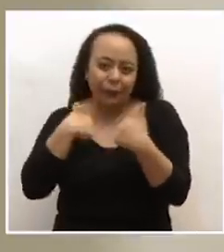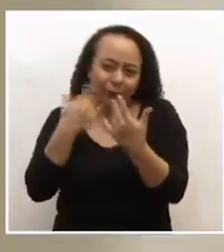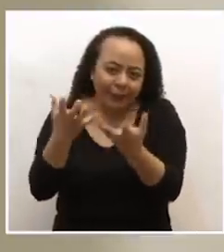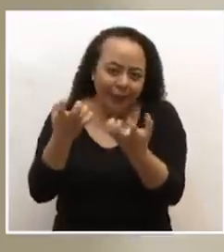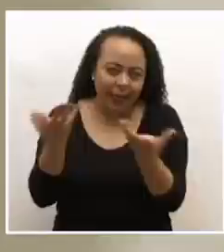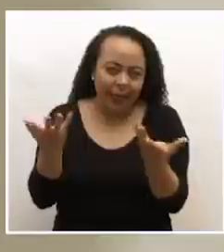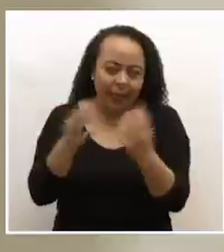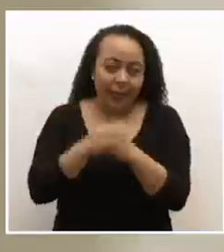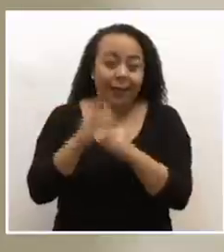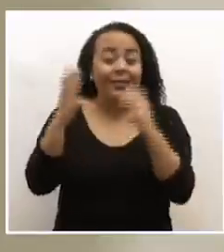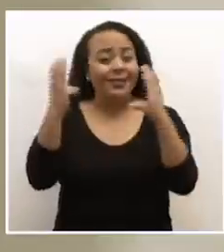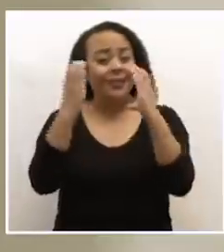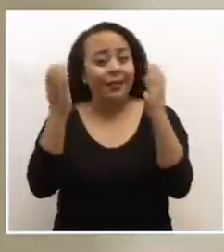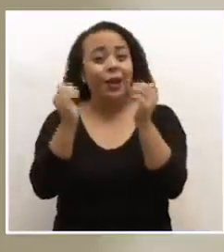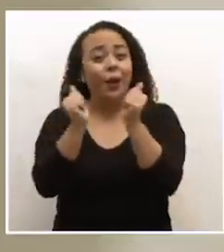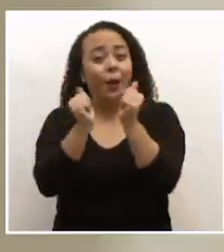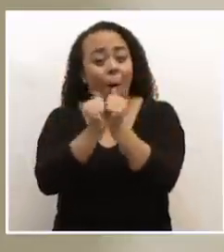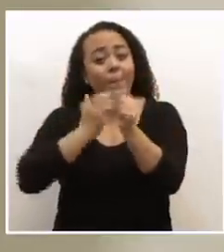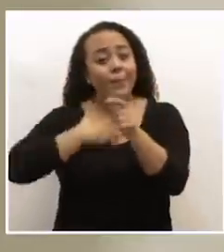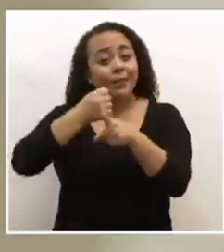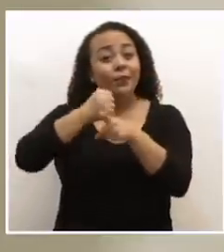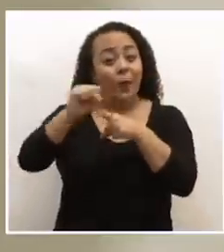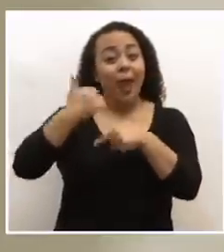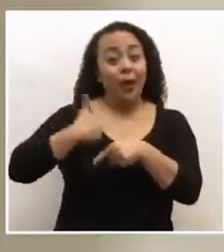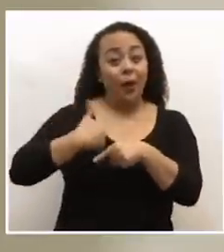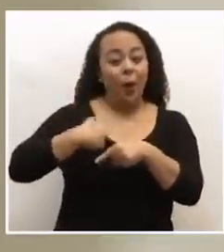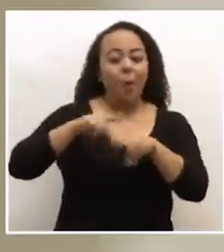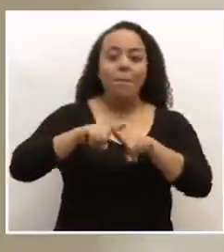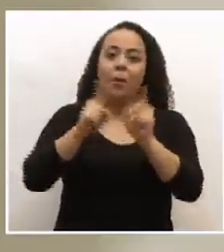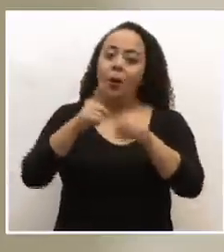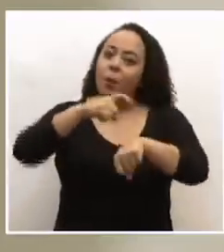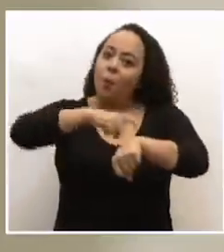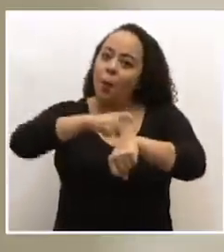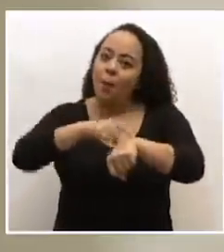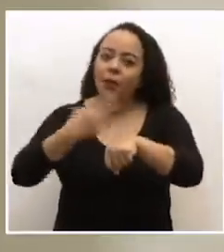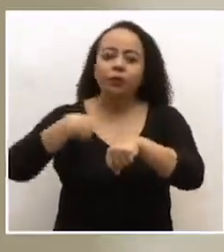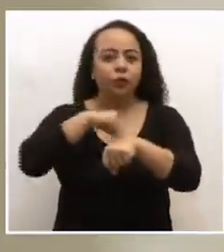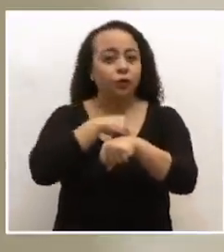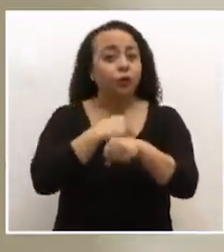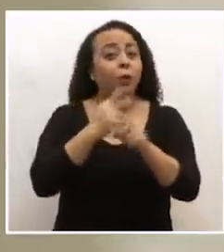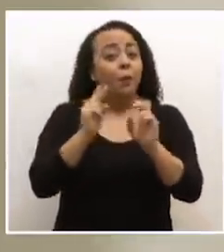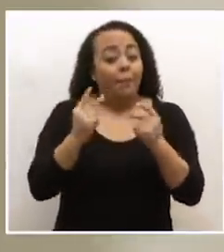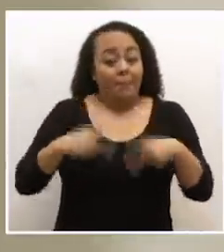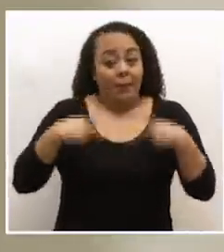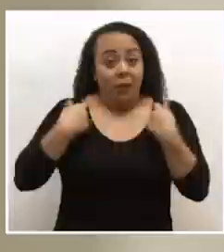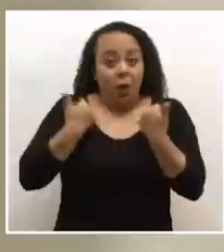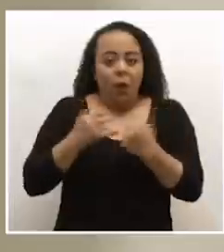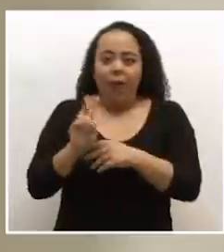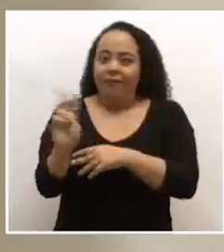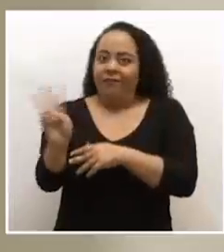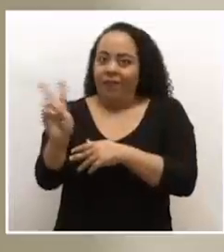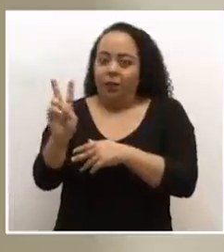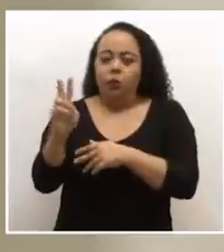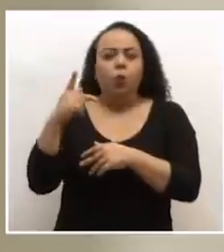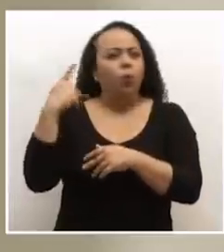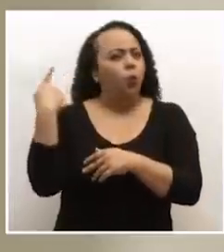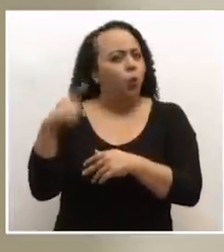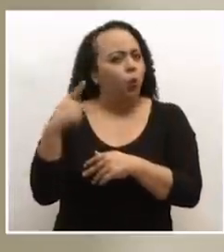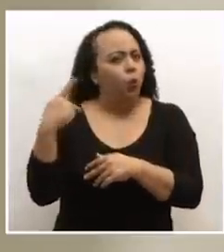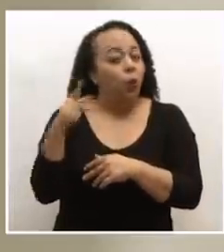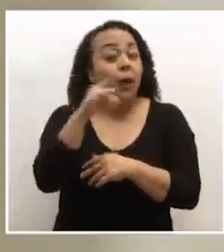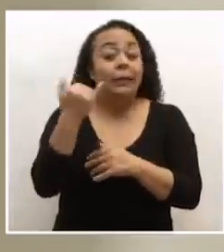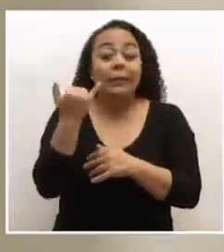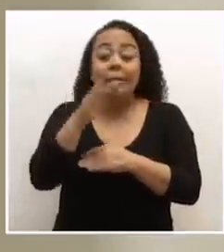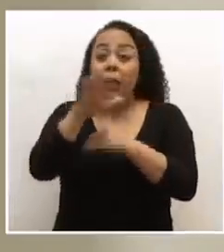ir a celebrarlo con mi suegro, pero son momentos que estamos viviendo en medio de un virus que es muy peligroso y si todos